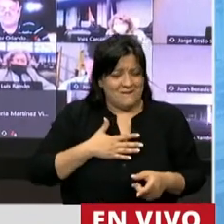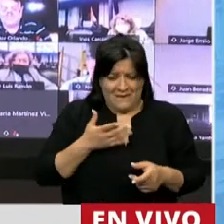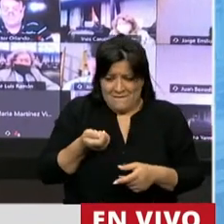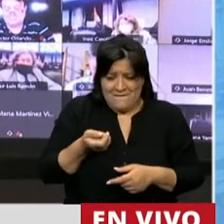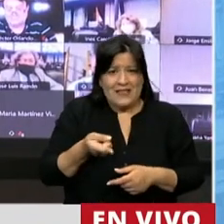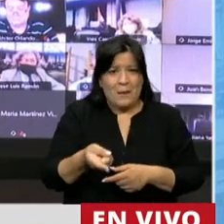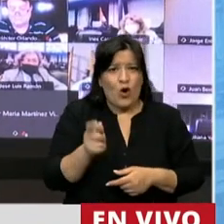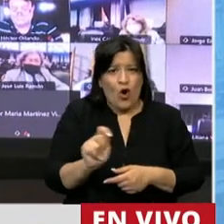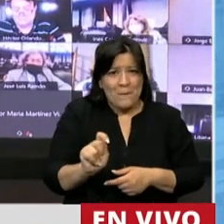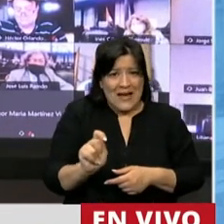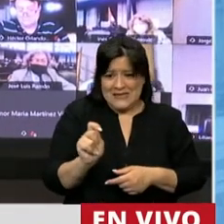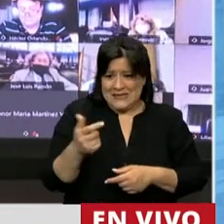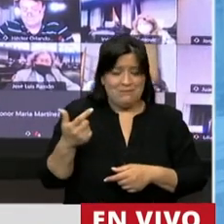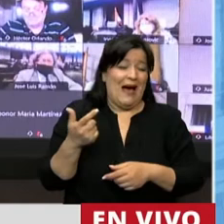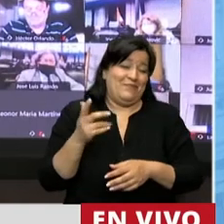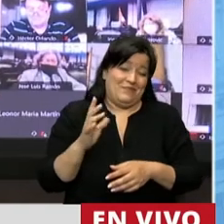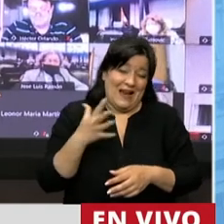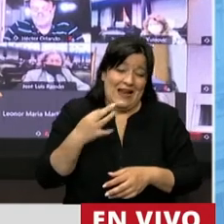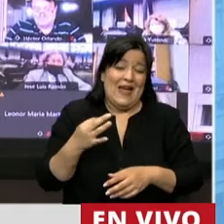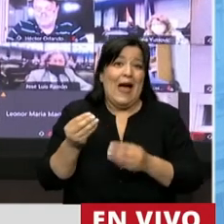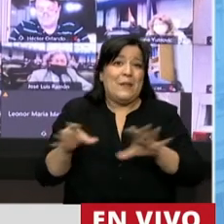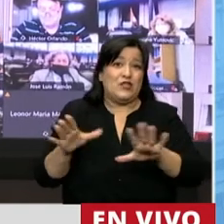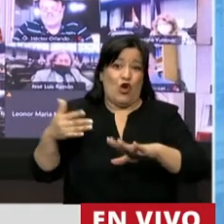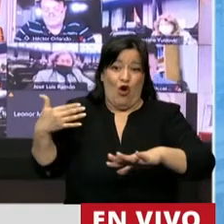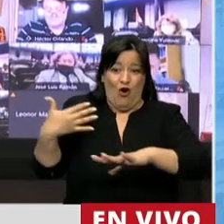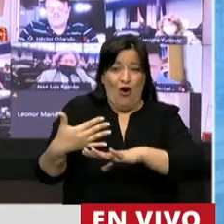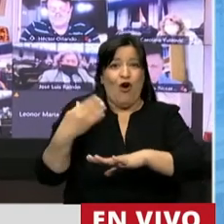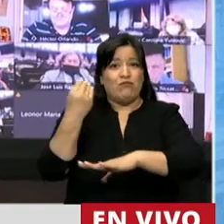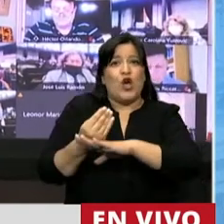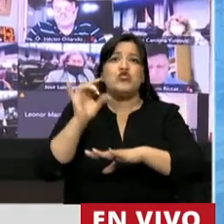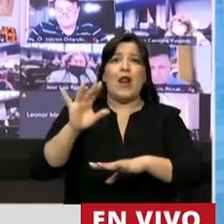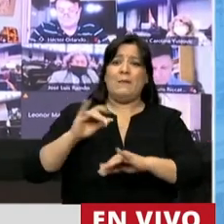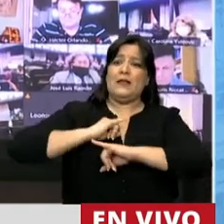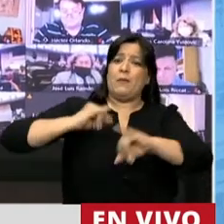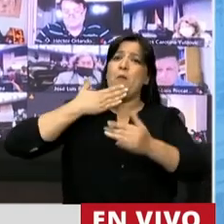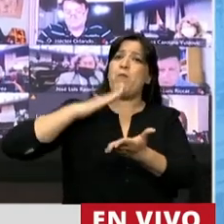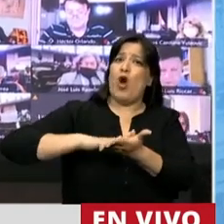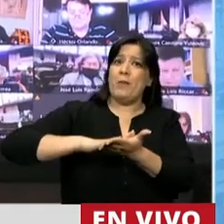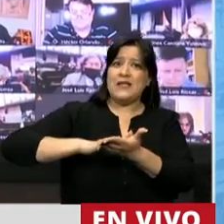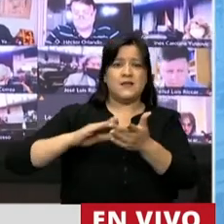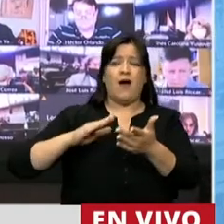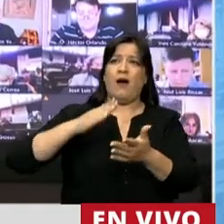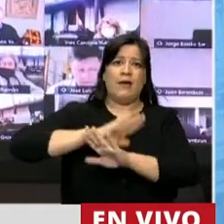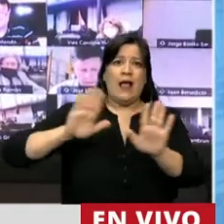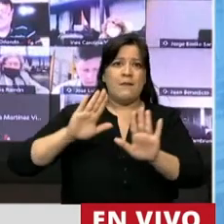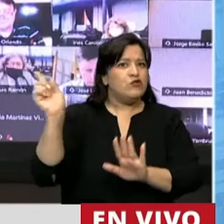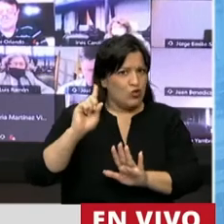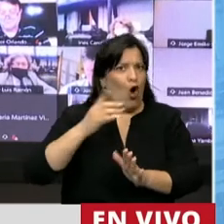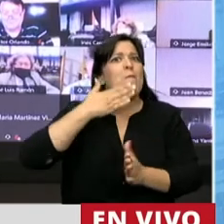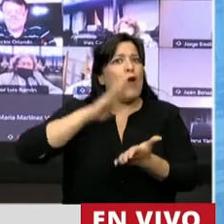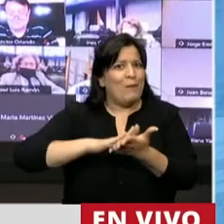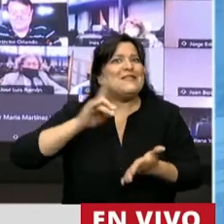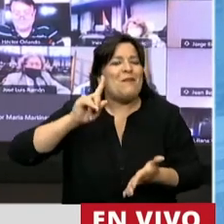iniciado este gobierno no haya quedado en una mera promesa de campaña. Así que creo yo que estamos ante una